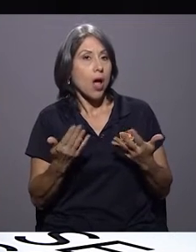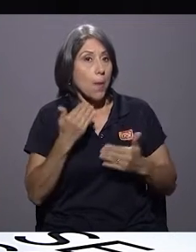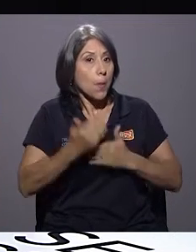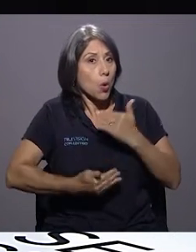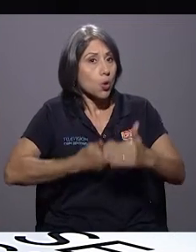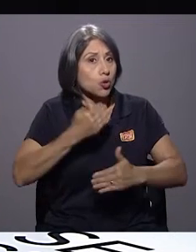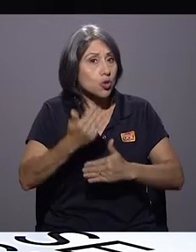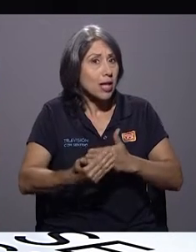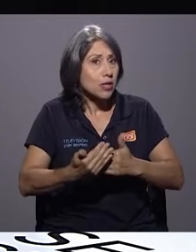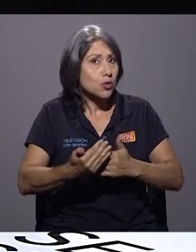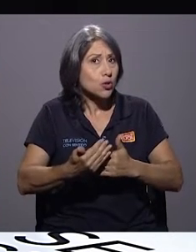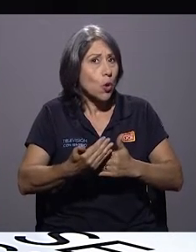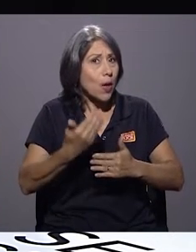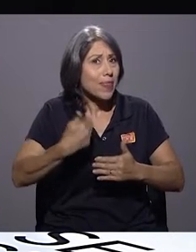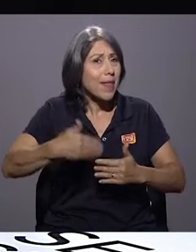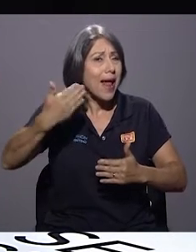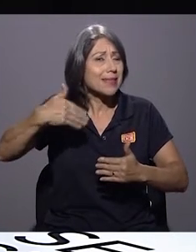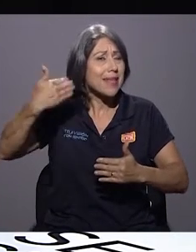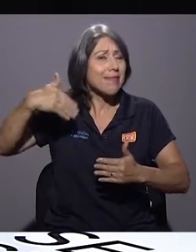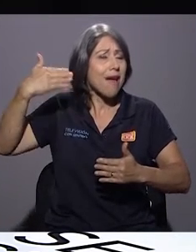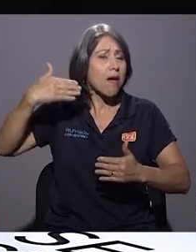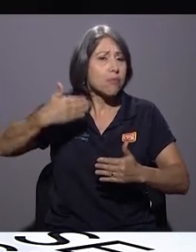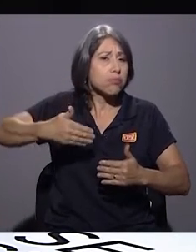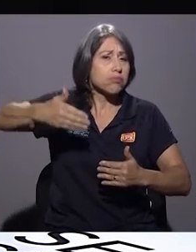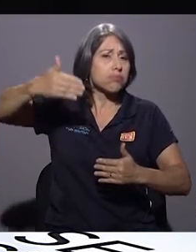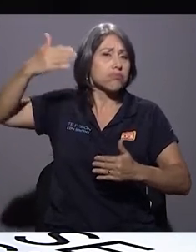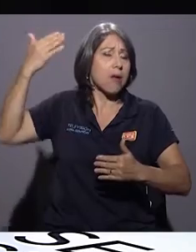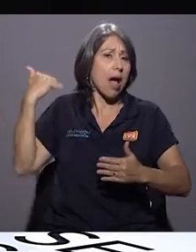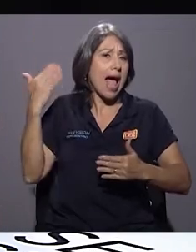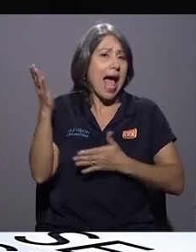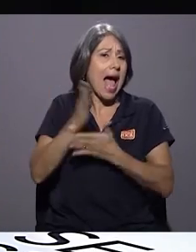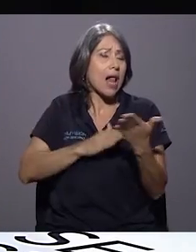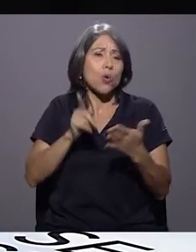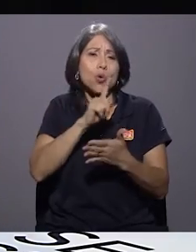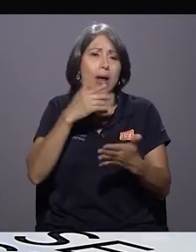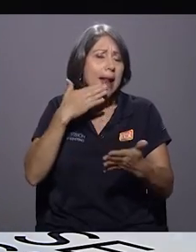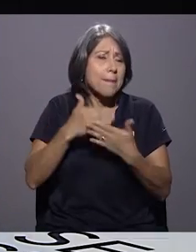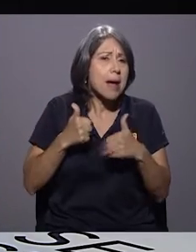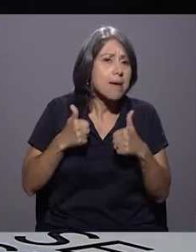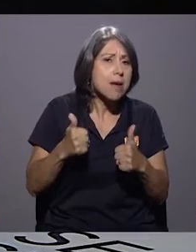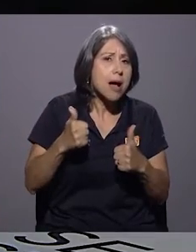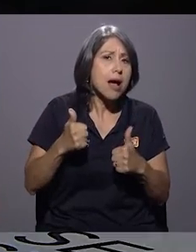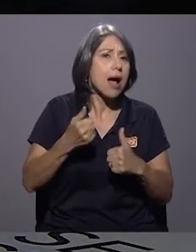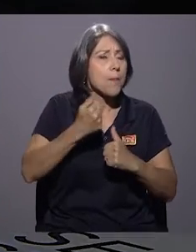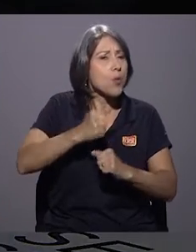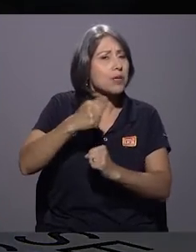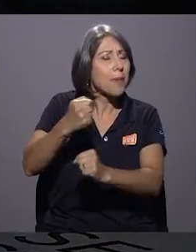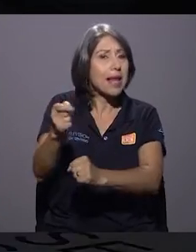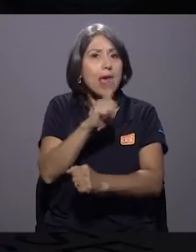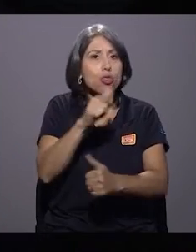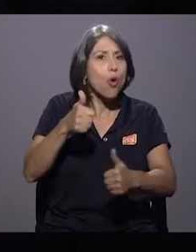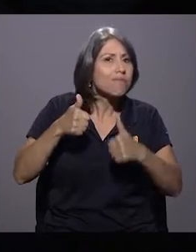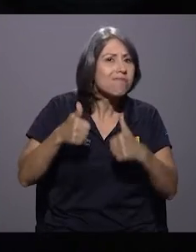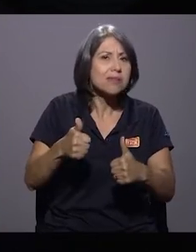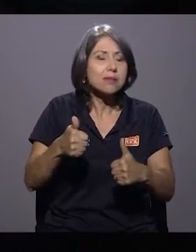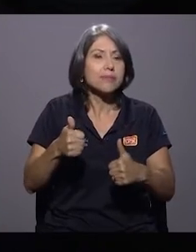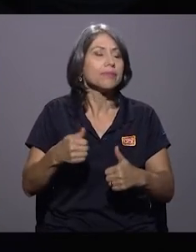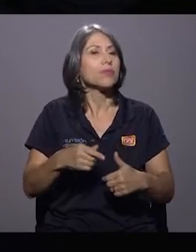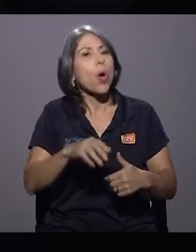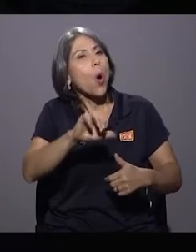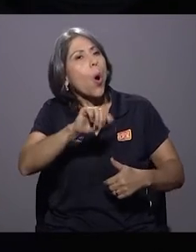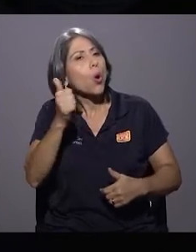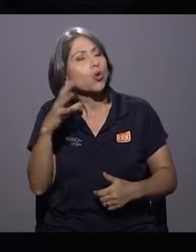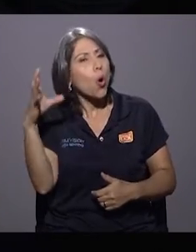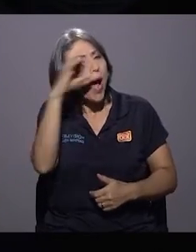proceso trasanterior o en el pasado, que de algún modo no era eficiente. La municipalidad no era eficiente. ¿Cuál es el otro